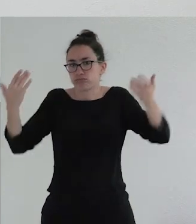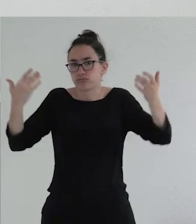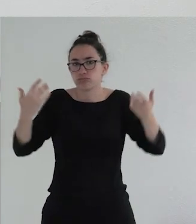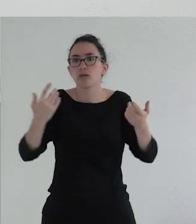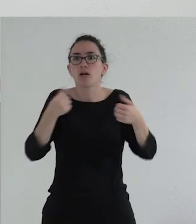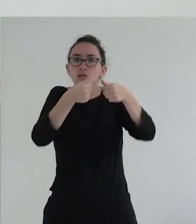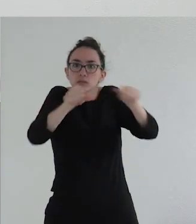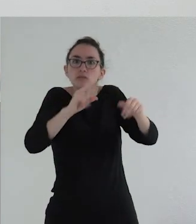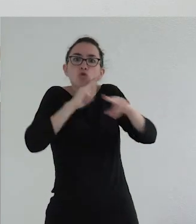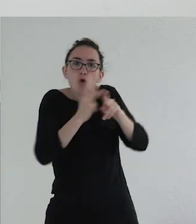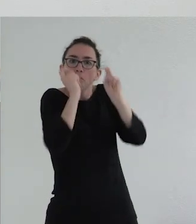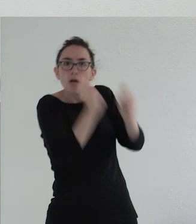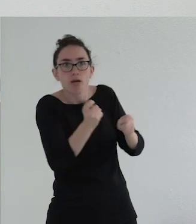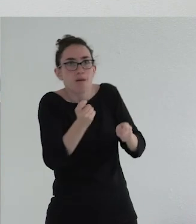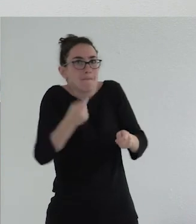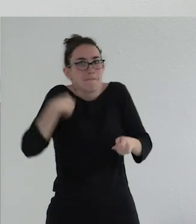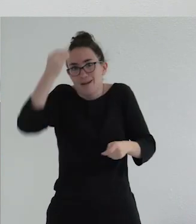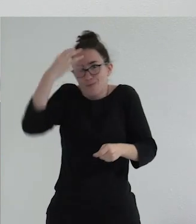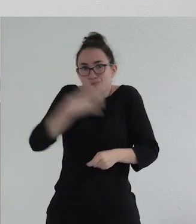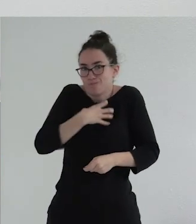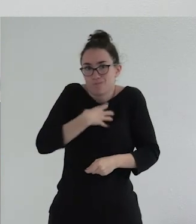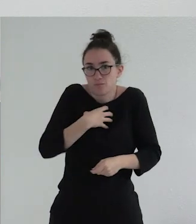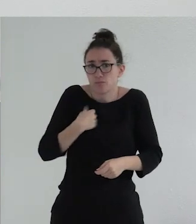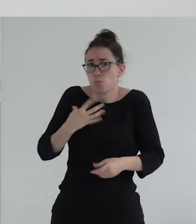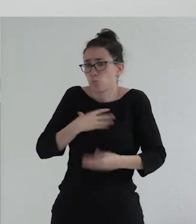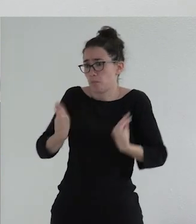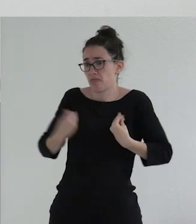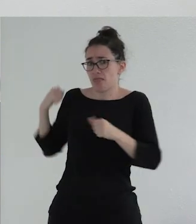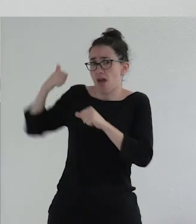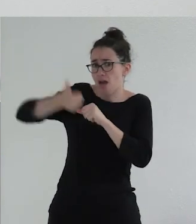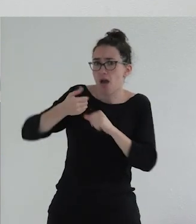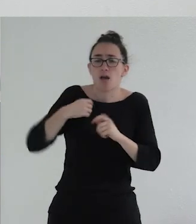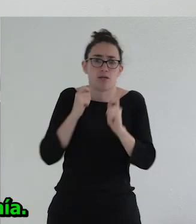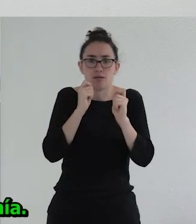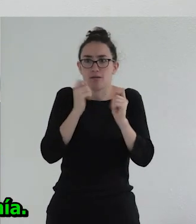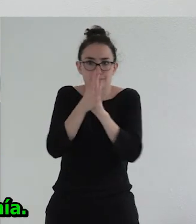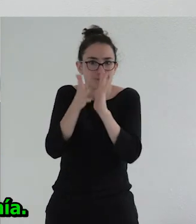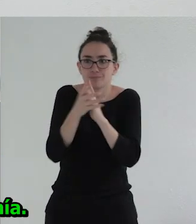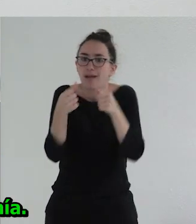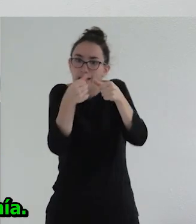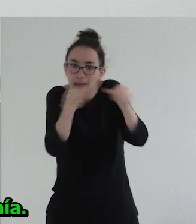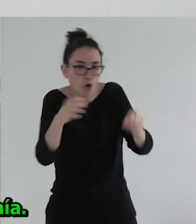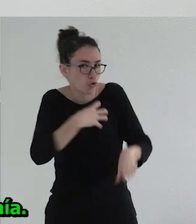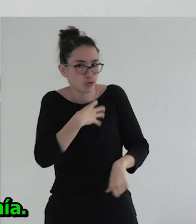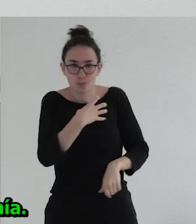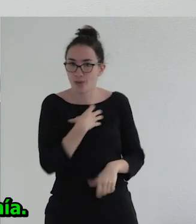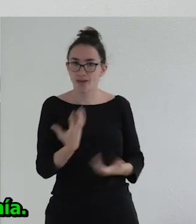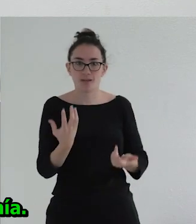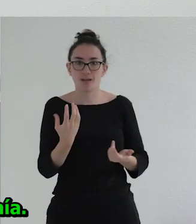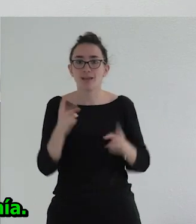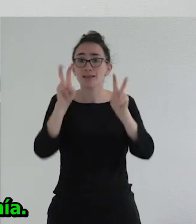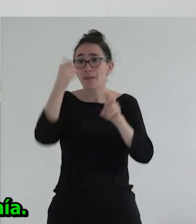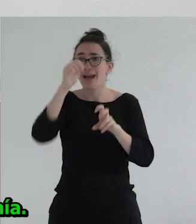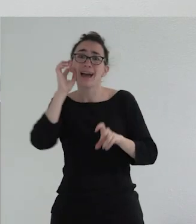diagnosticarse de hecho he dedicado pues muchos años de mi vida a explicar que la experiencia trans no se puede diagnosticar que la expresión de género no puede establecerse en